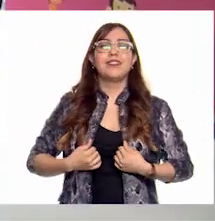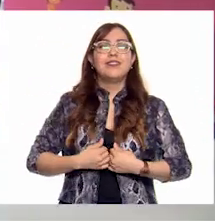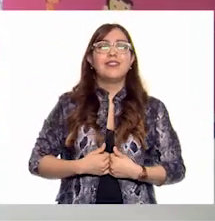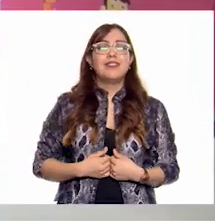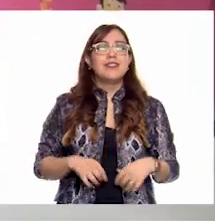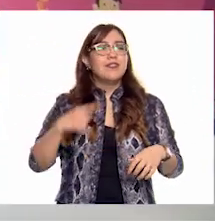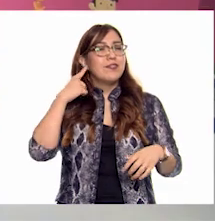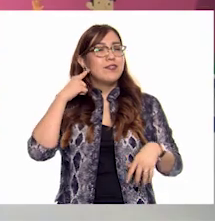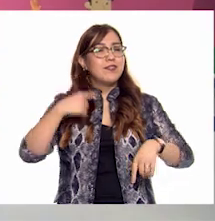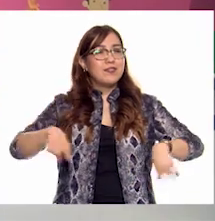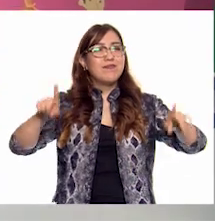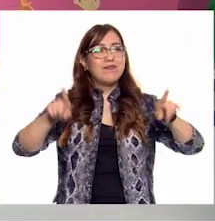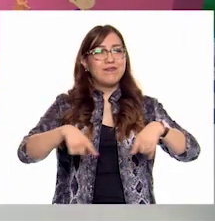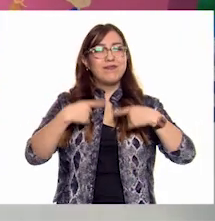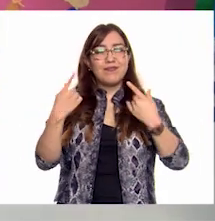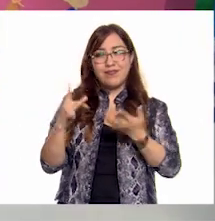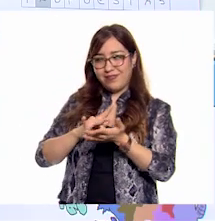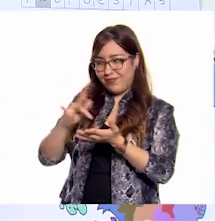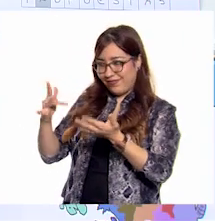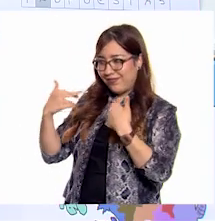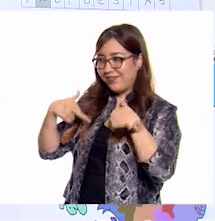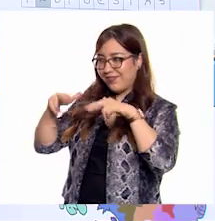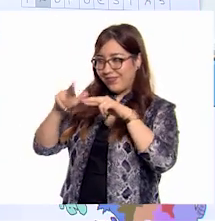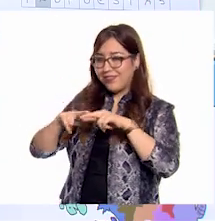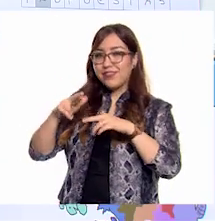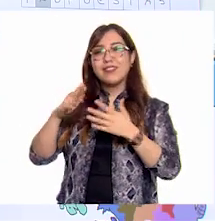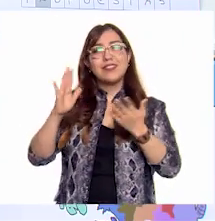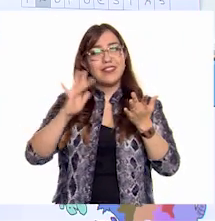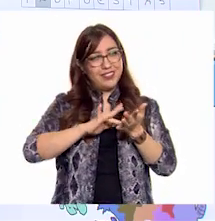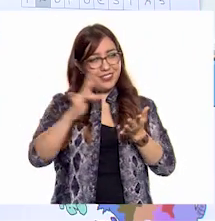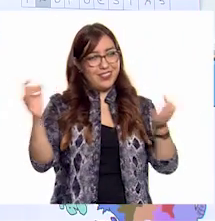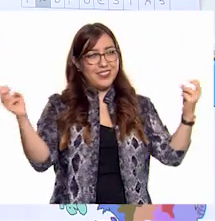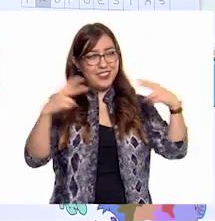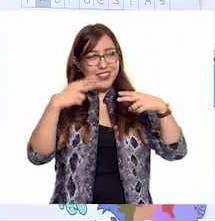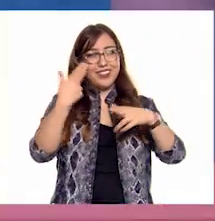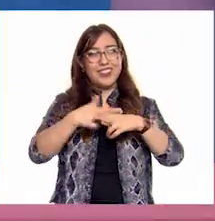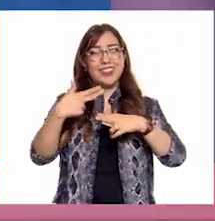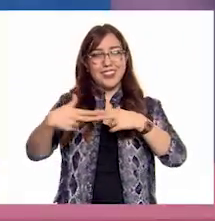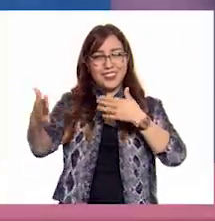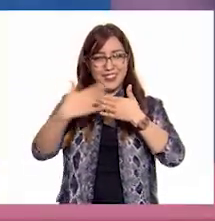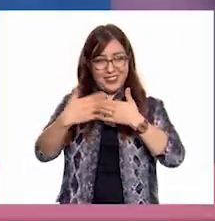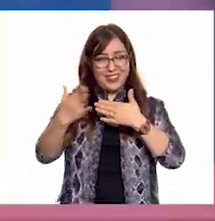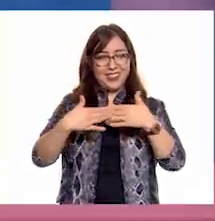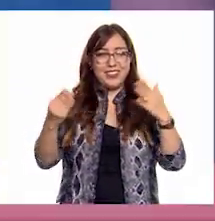Maestra Muchísimas gracias Gracias Nos vemos en la siguiente clase Gracias